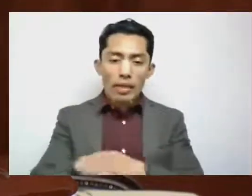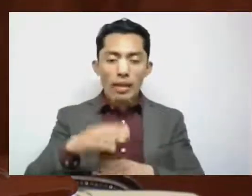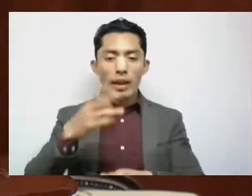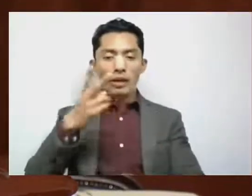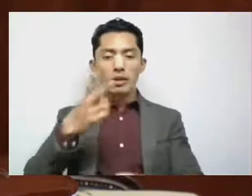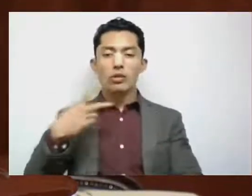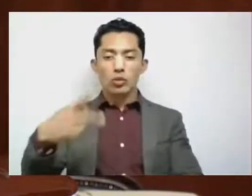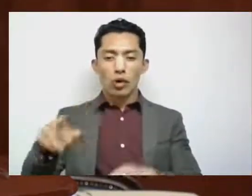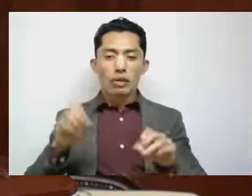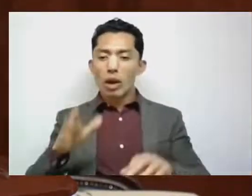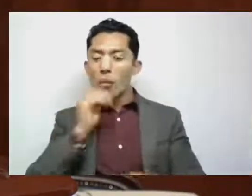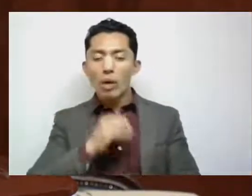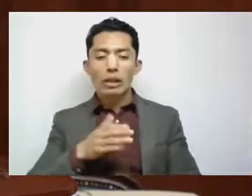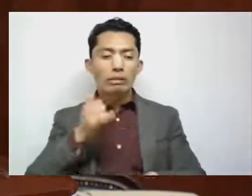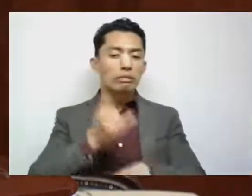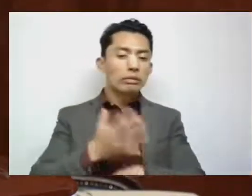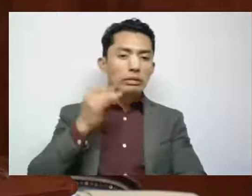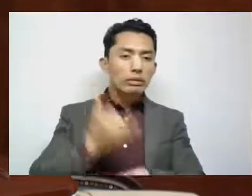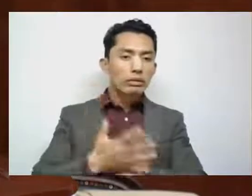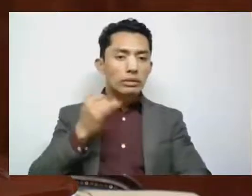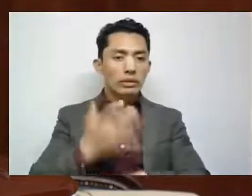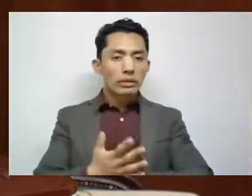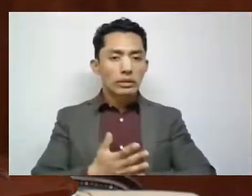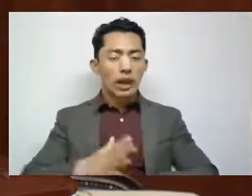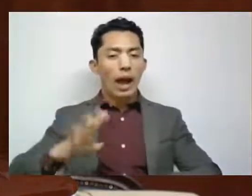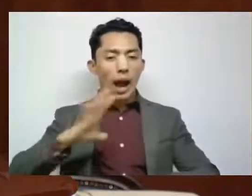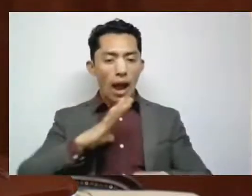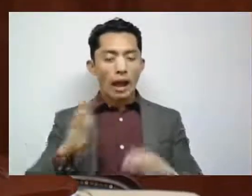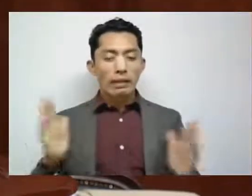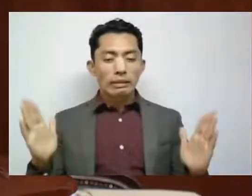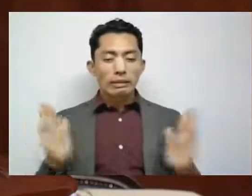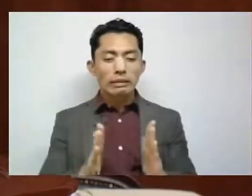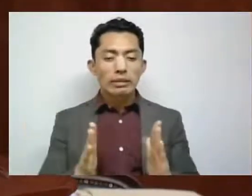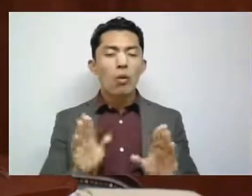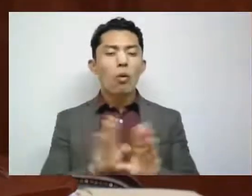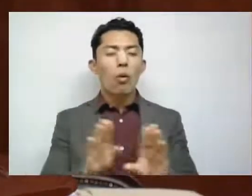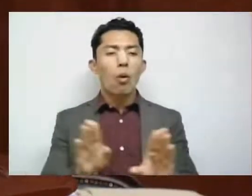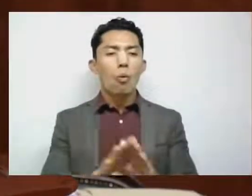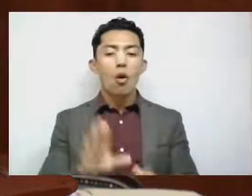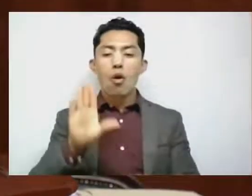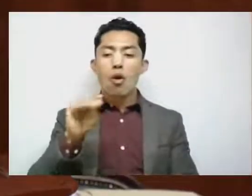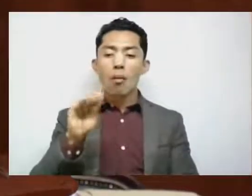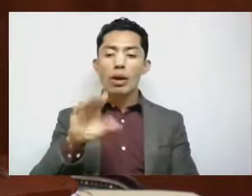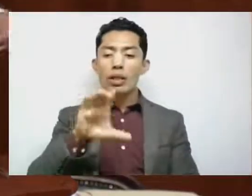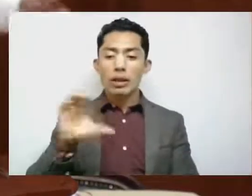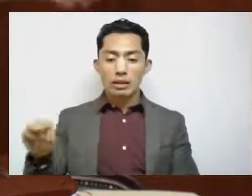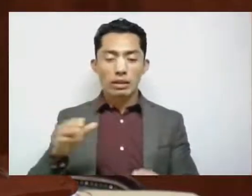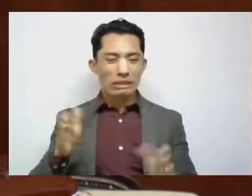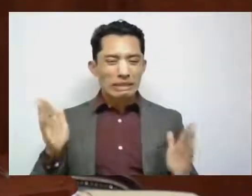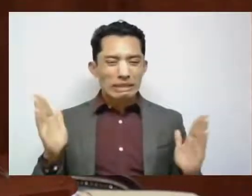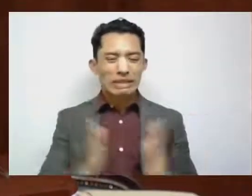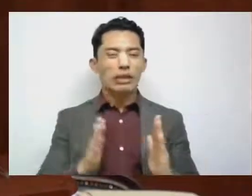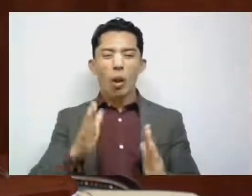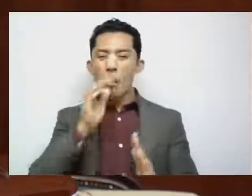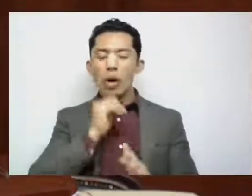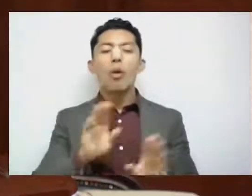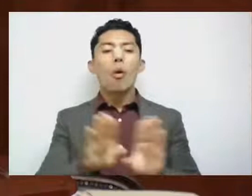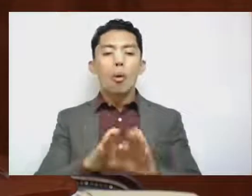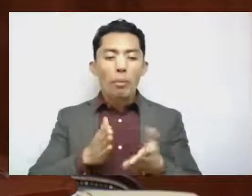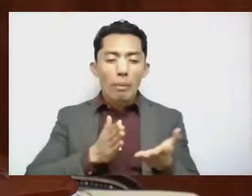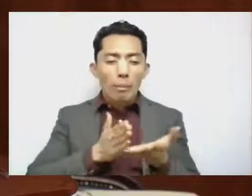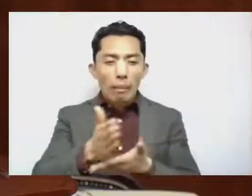síndica, que le da una entrada de menos de 90 centímetros, donde con